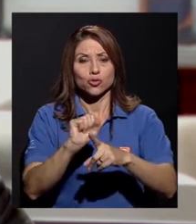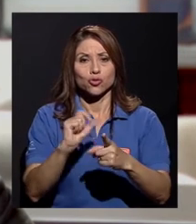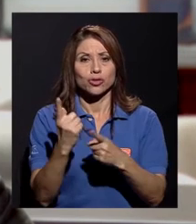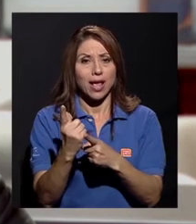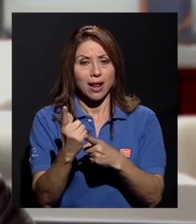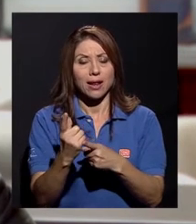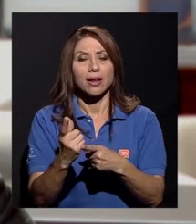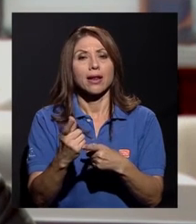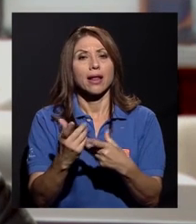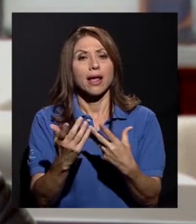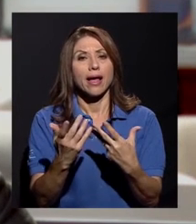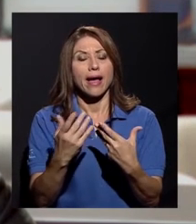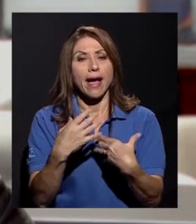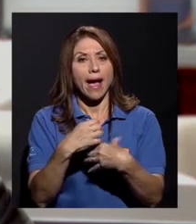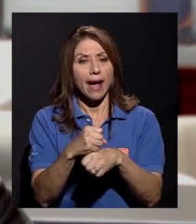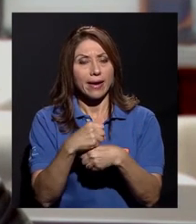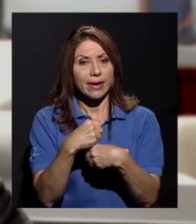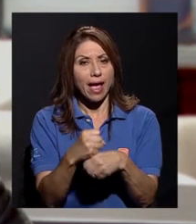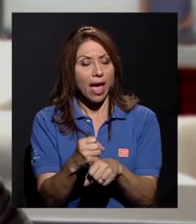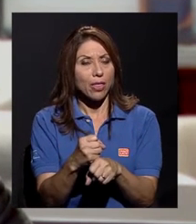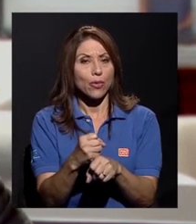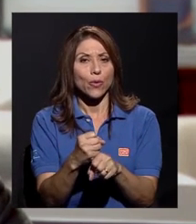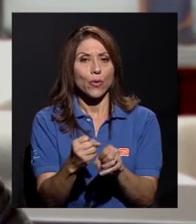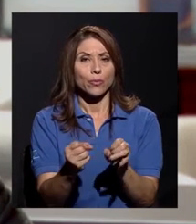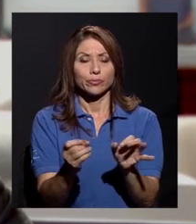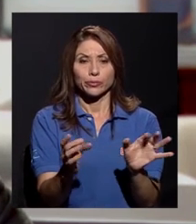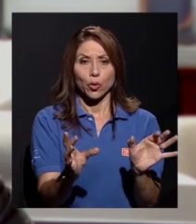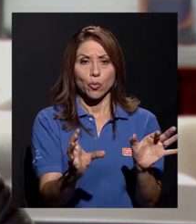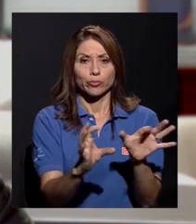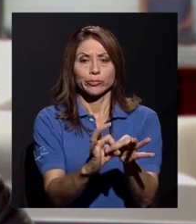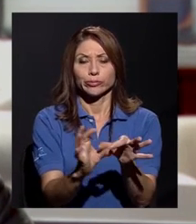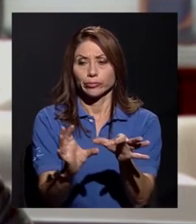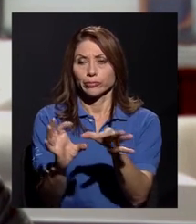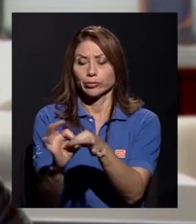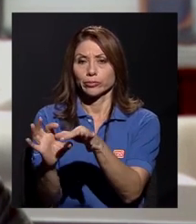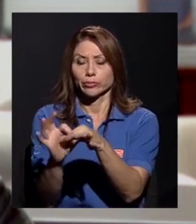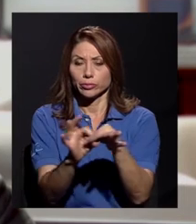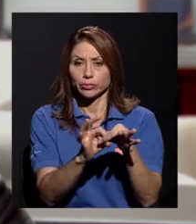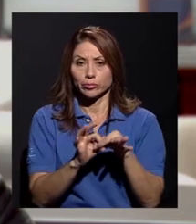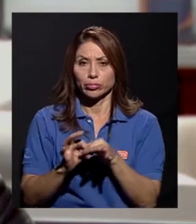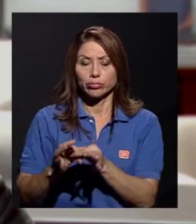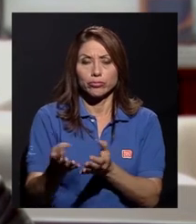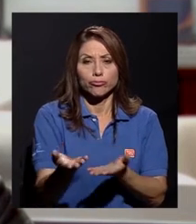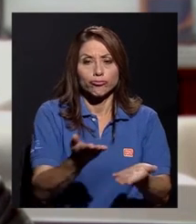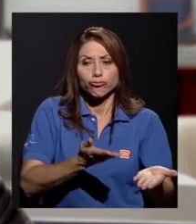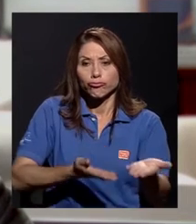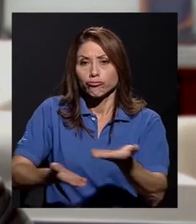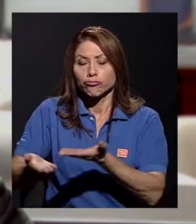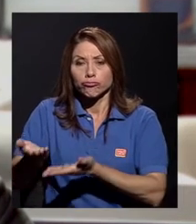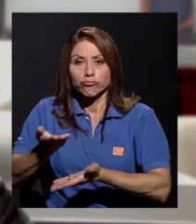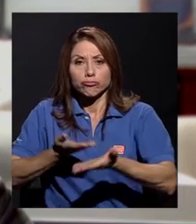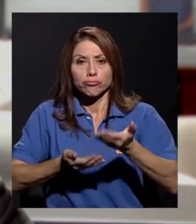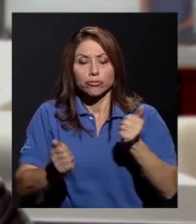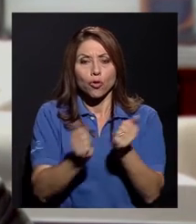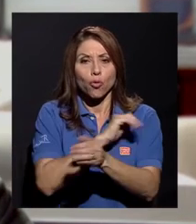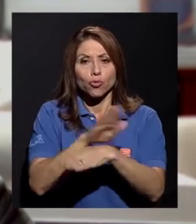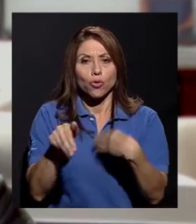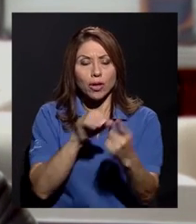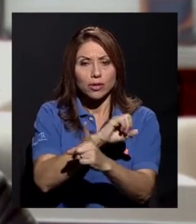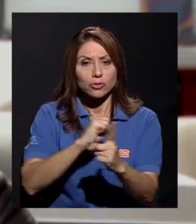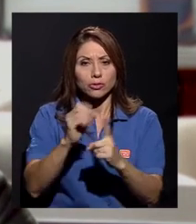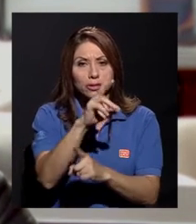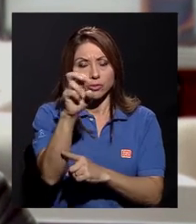ha creado lazos de cooperación recíprocos con toda la sociedad costarricense,